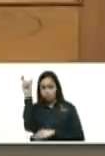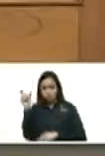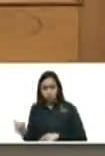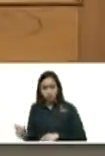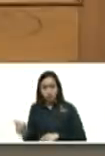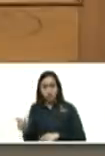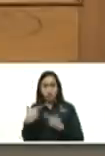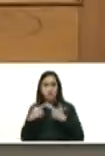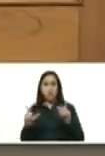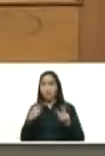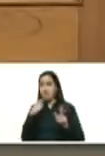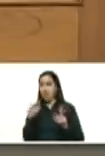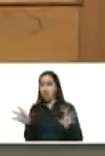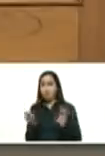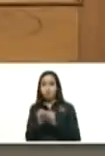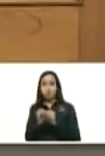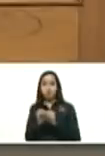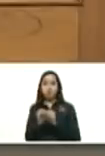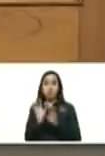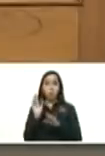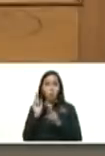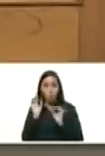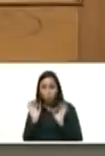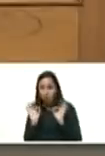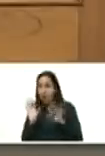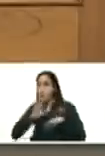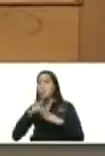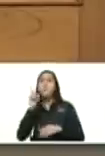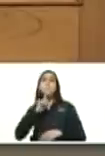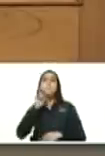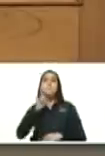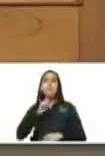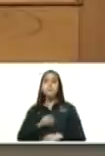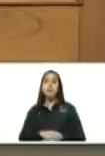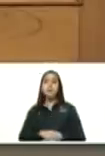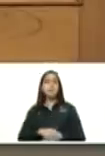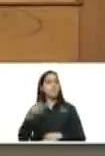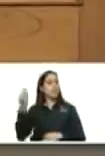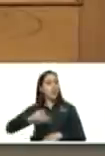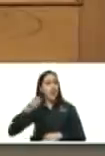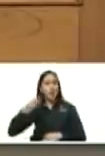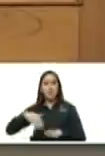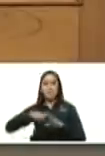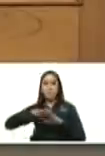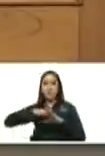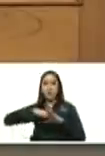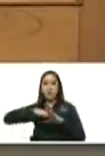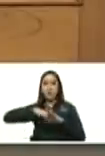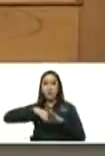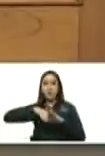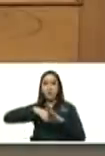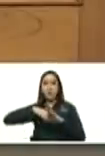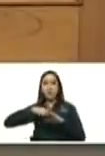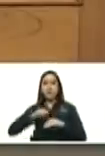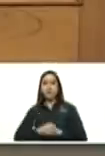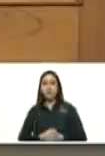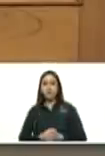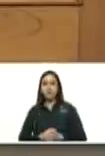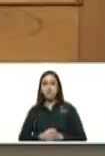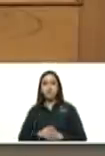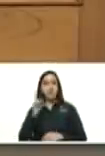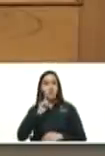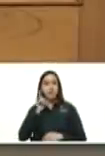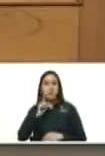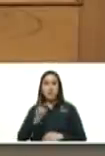dice que quiere ser breve porque es mentira siempre es pura farsa